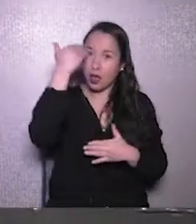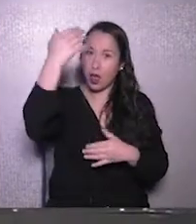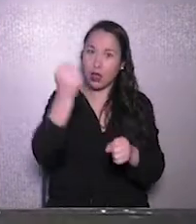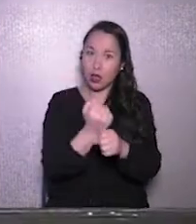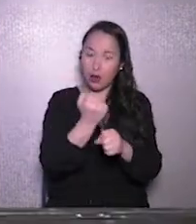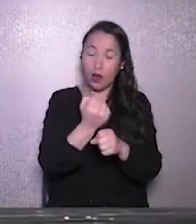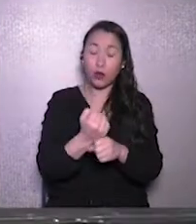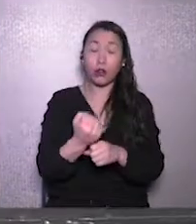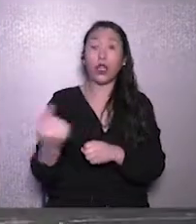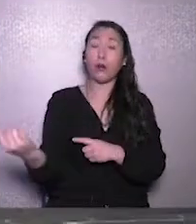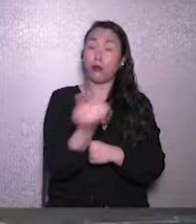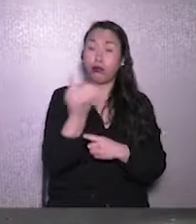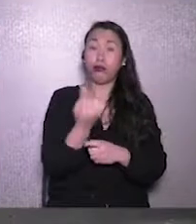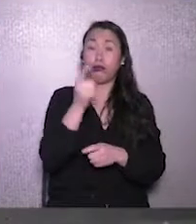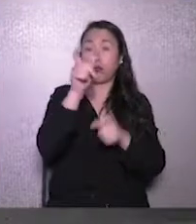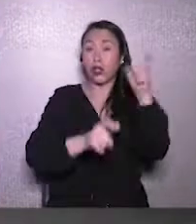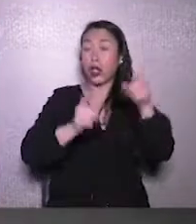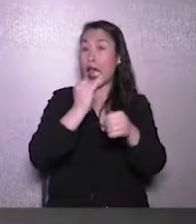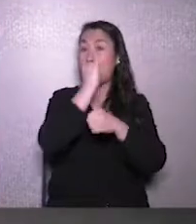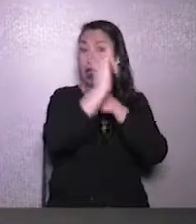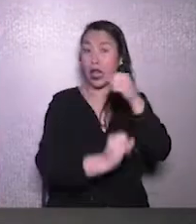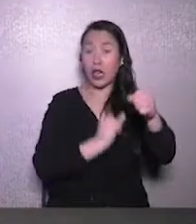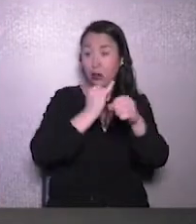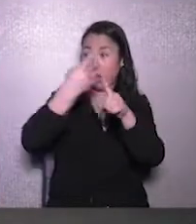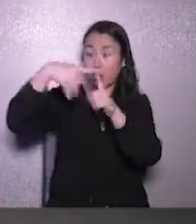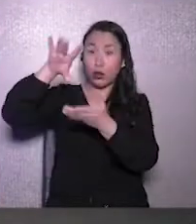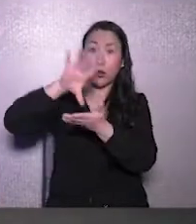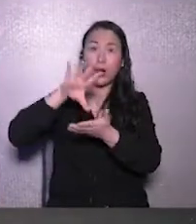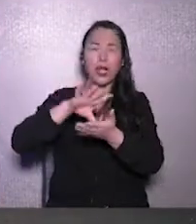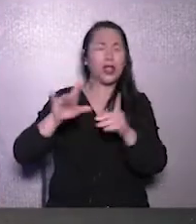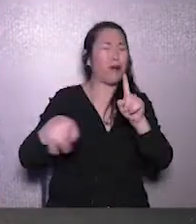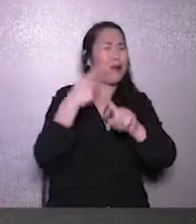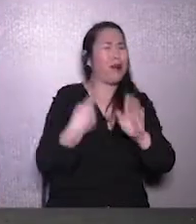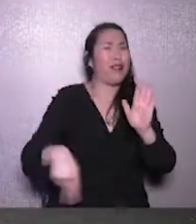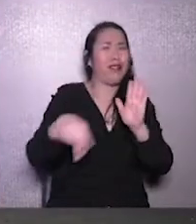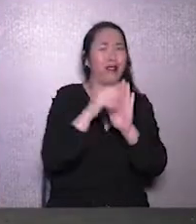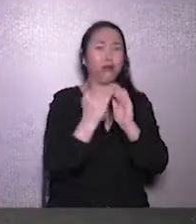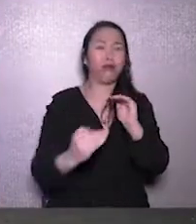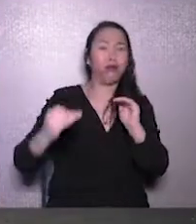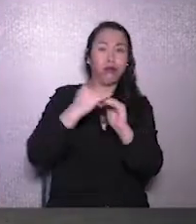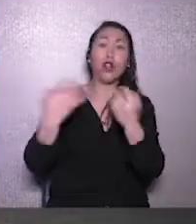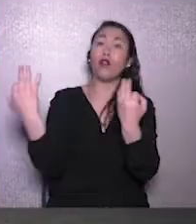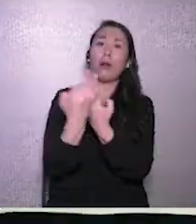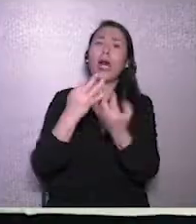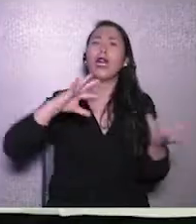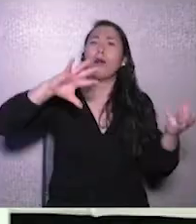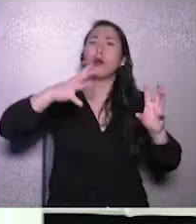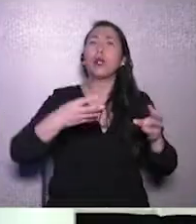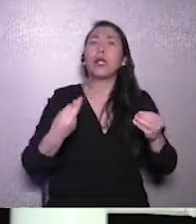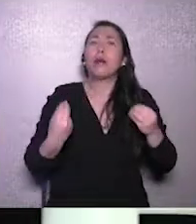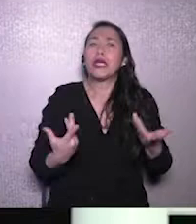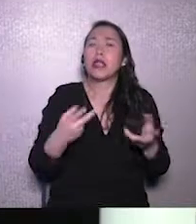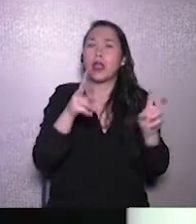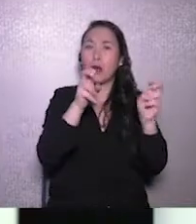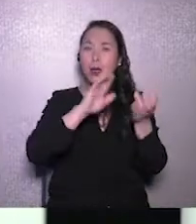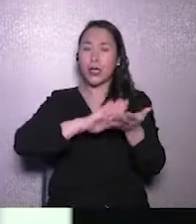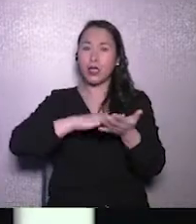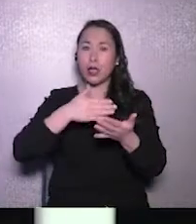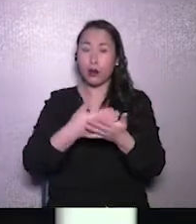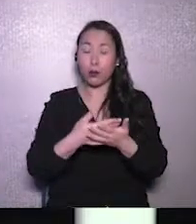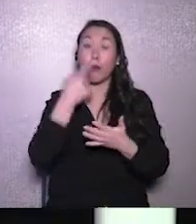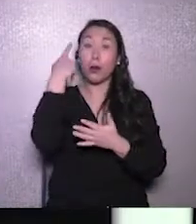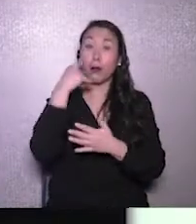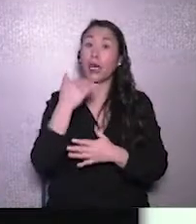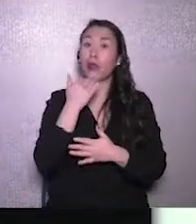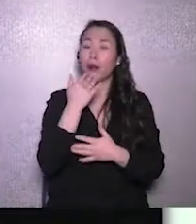invitados internacionales del primer nivel que nos van a explicar un poco qué está pasando en el mundo respecto al tema de la salud. Pero para que